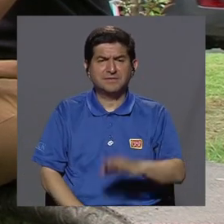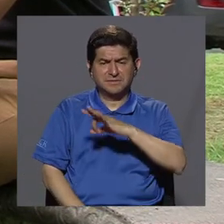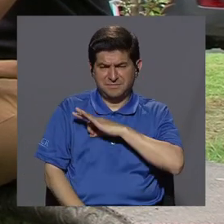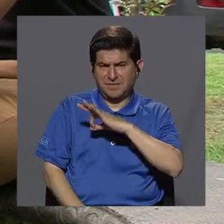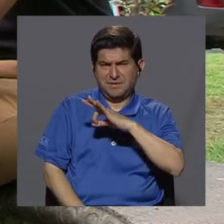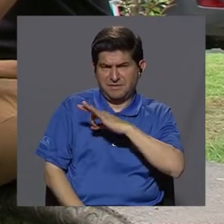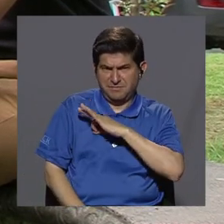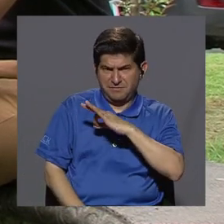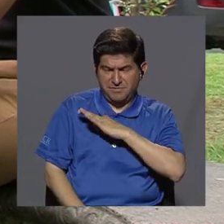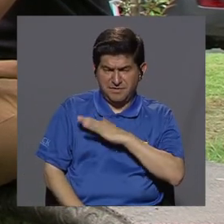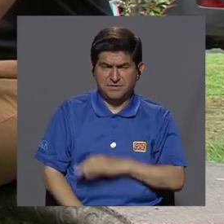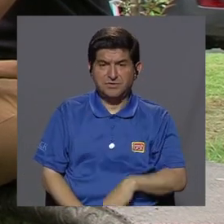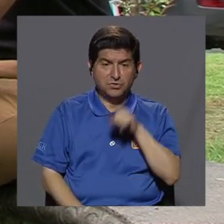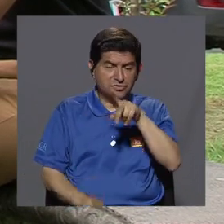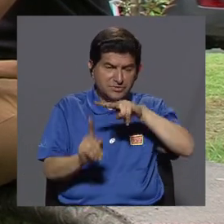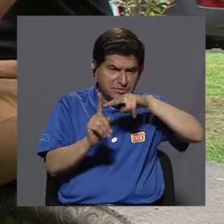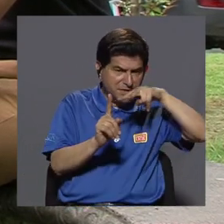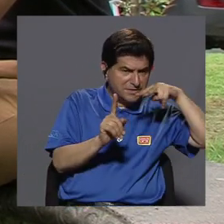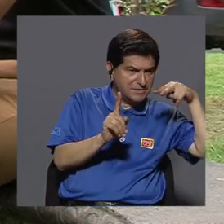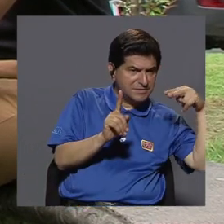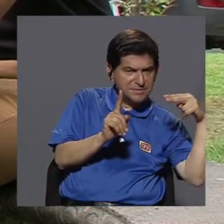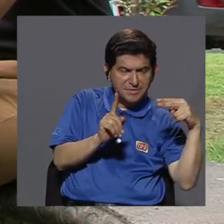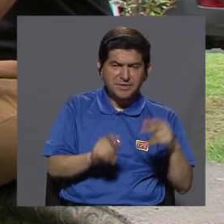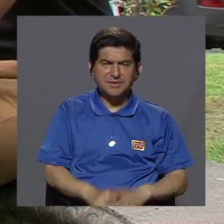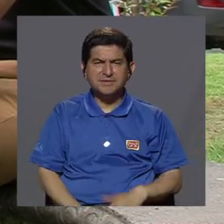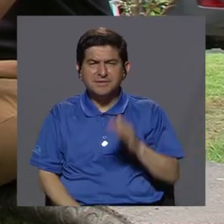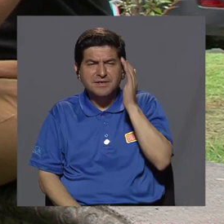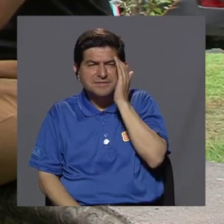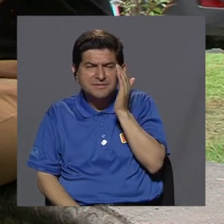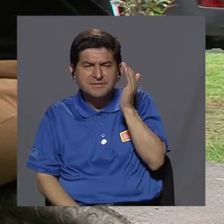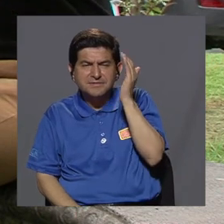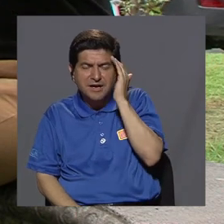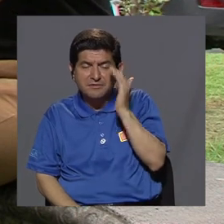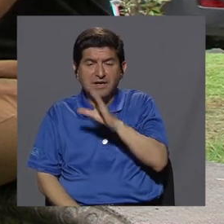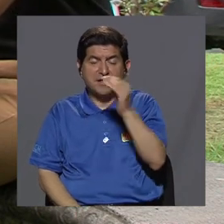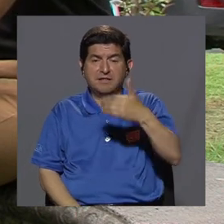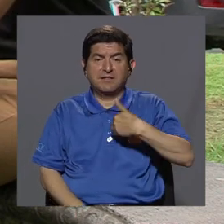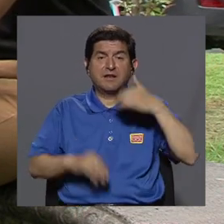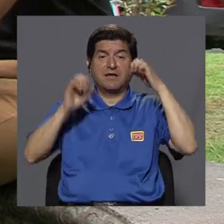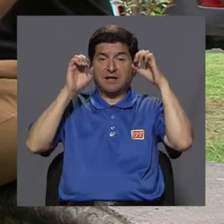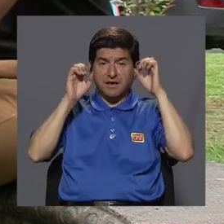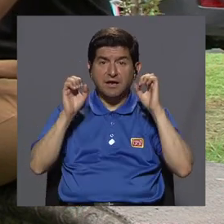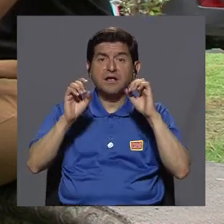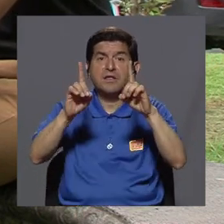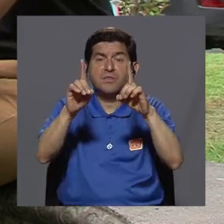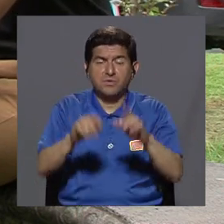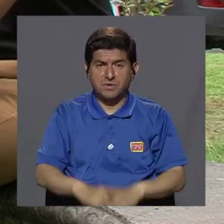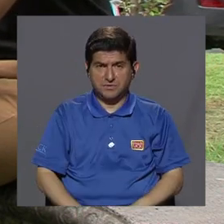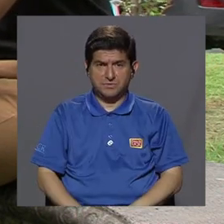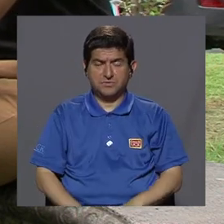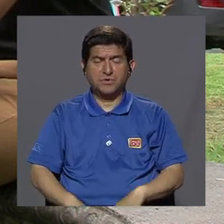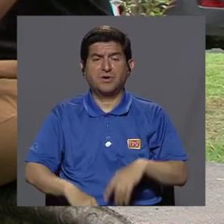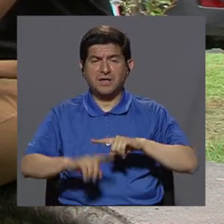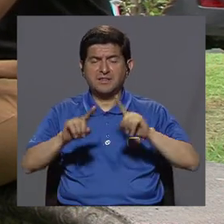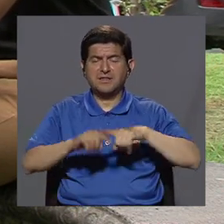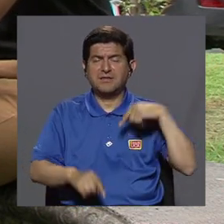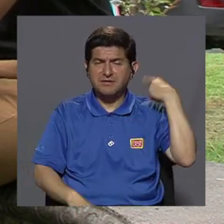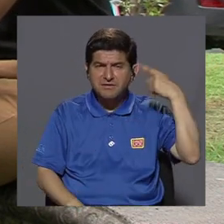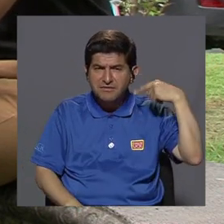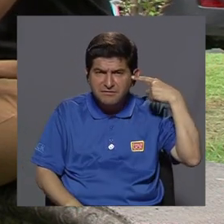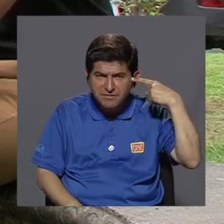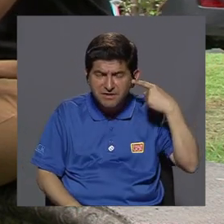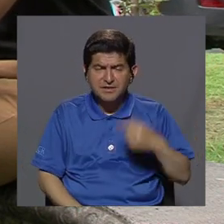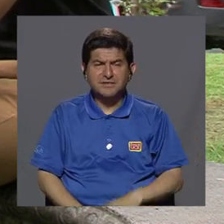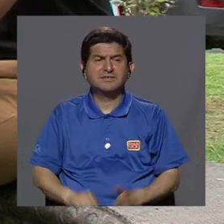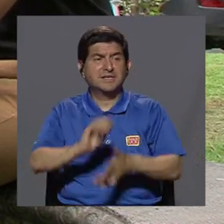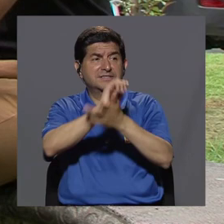beneficios, digamos, de ver desde ese punto de vista, de ir conociendo, de ir educándonos en las demencias, en los